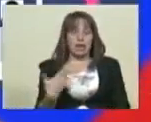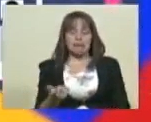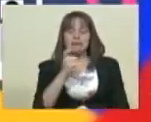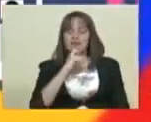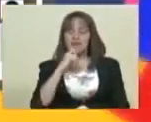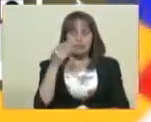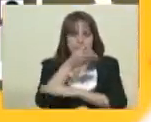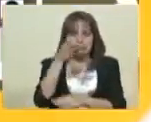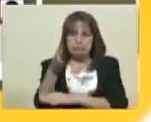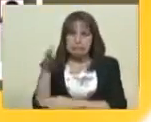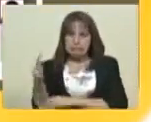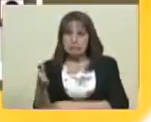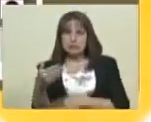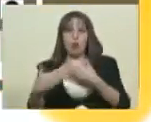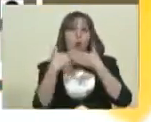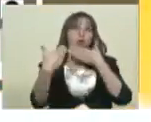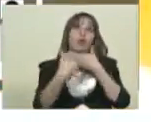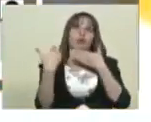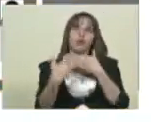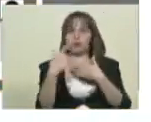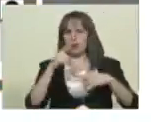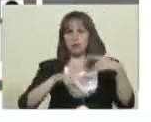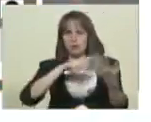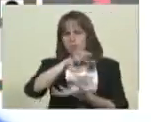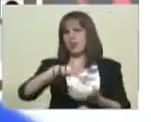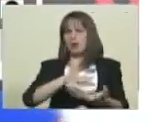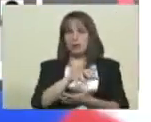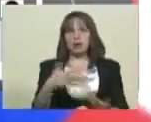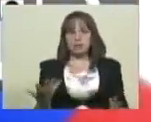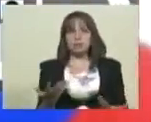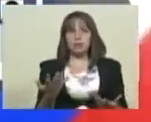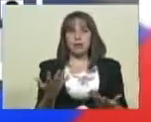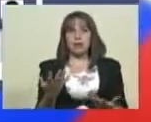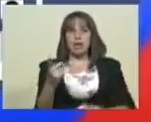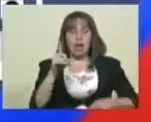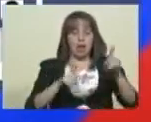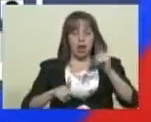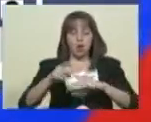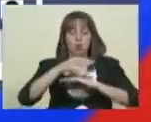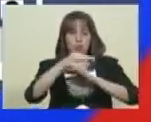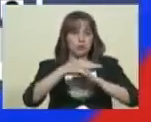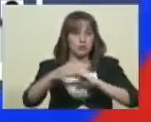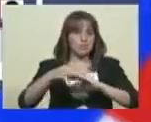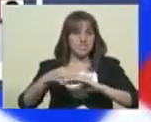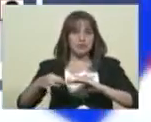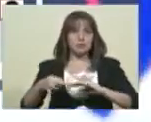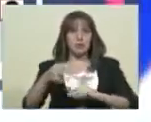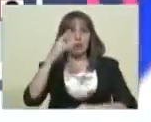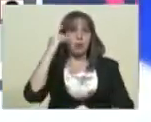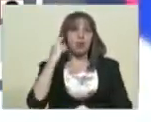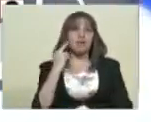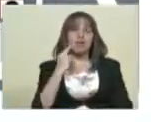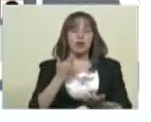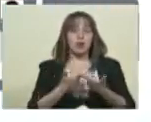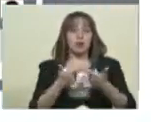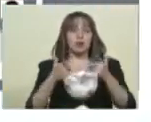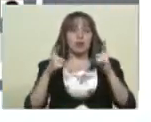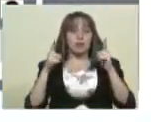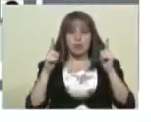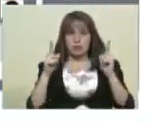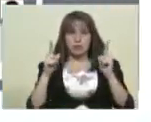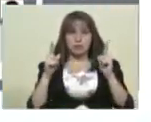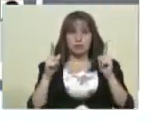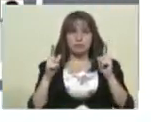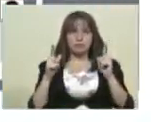acceso. Y algunos centros de votación en el municipio bolivariano Libertador que se habían